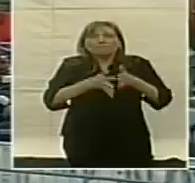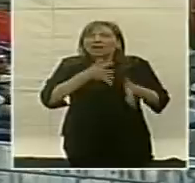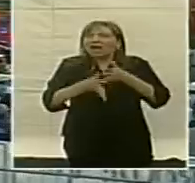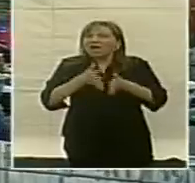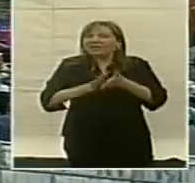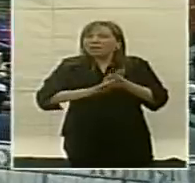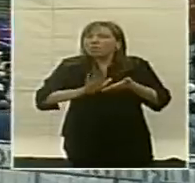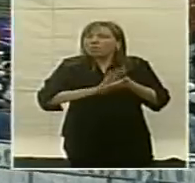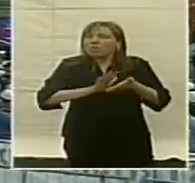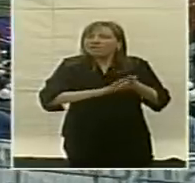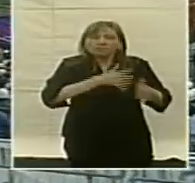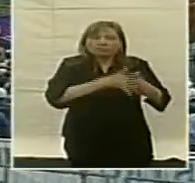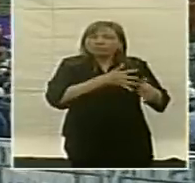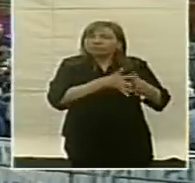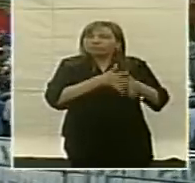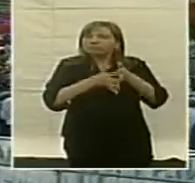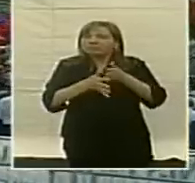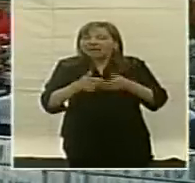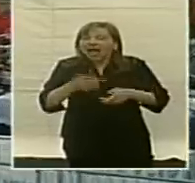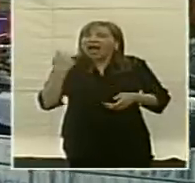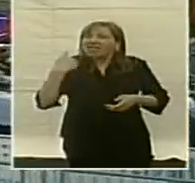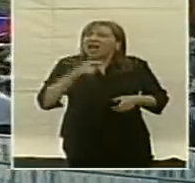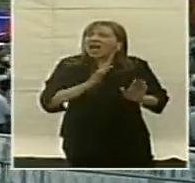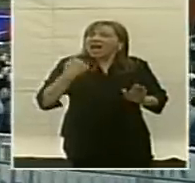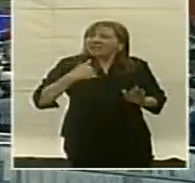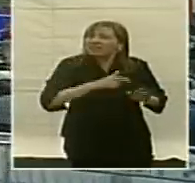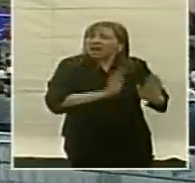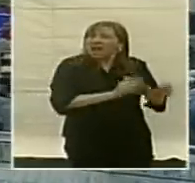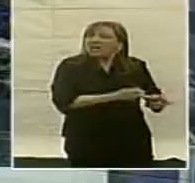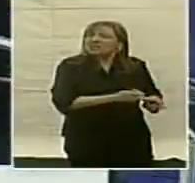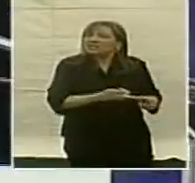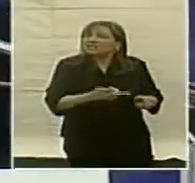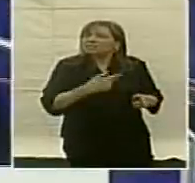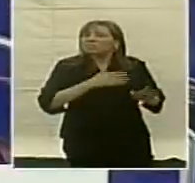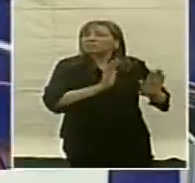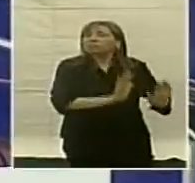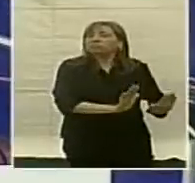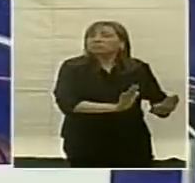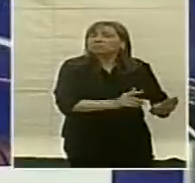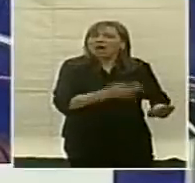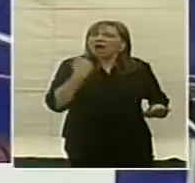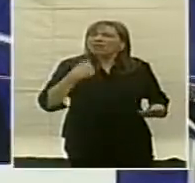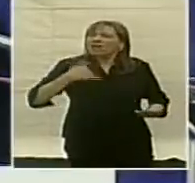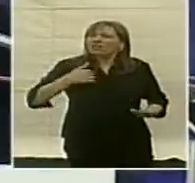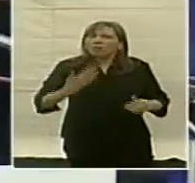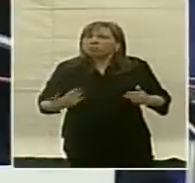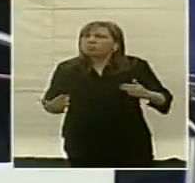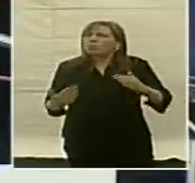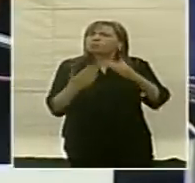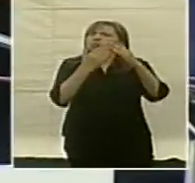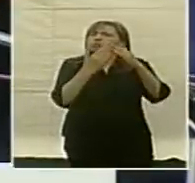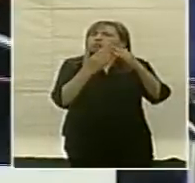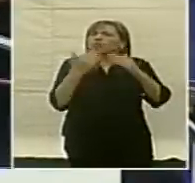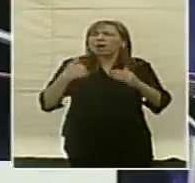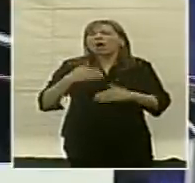que era nuestro país, la República Argentina, que supo ser líder en todos los